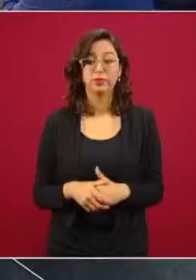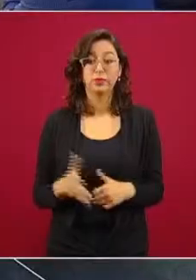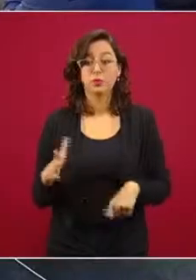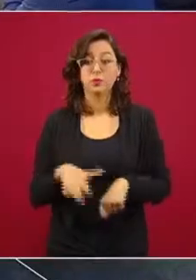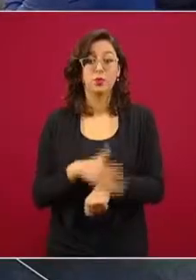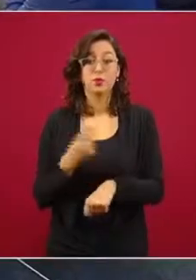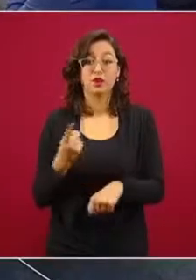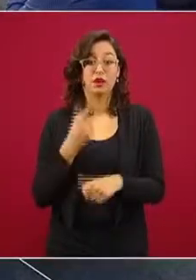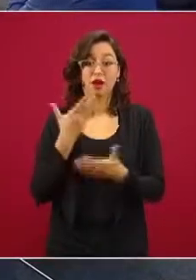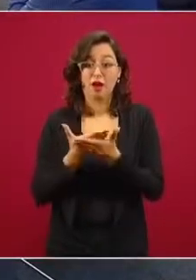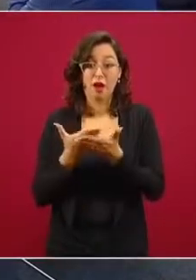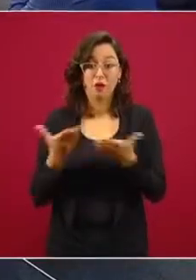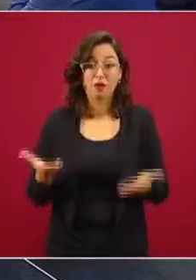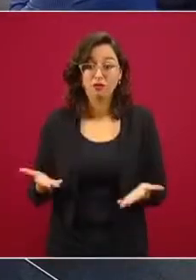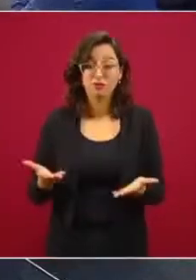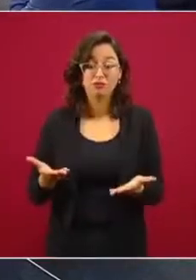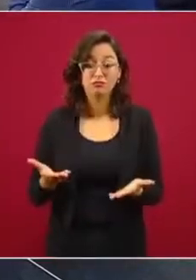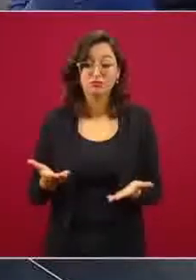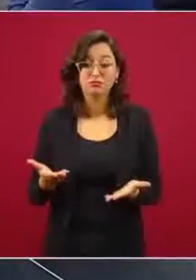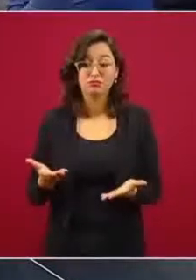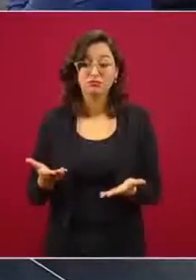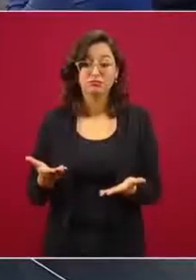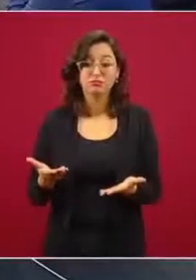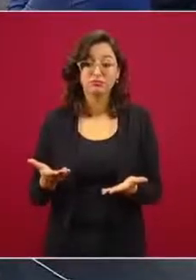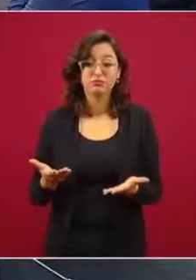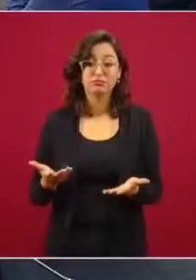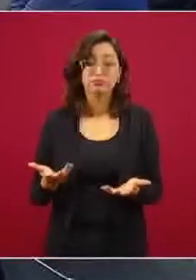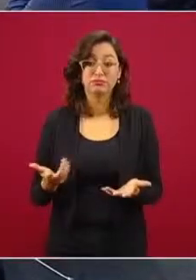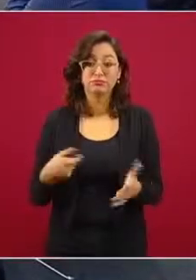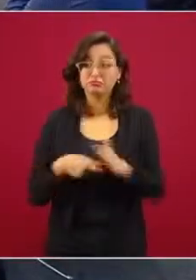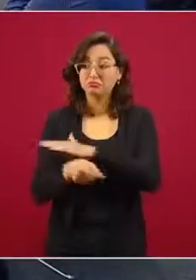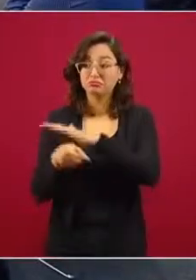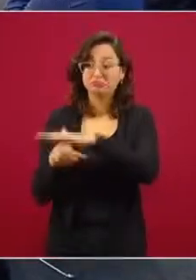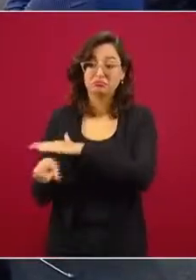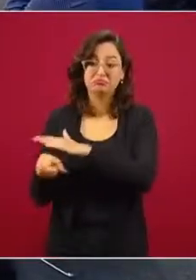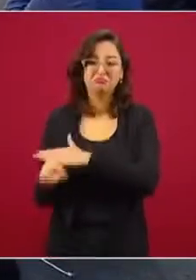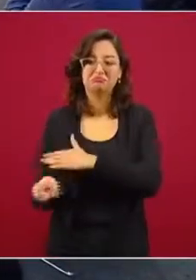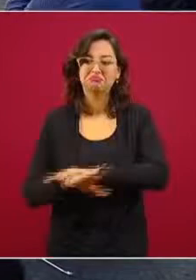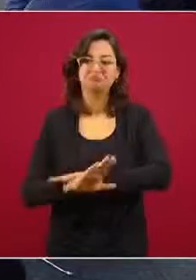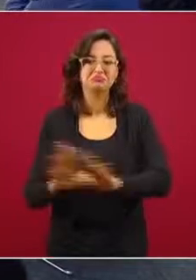hay chayote.